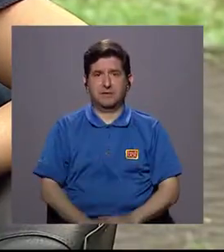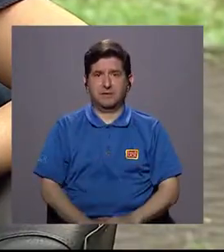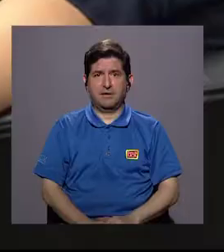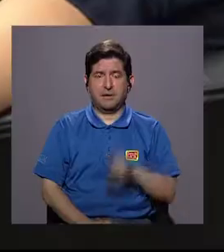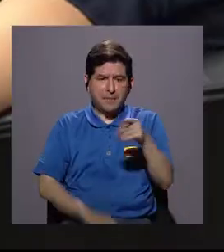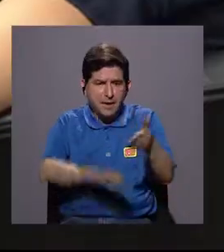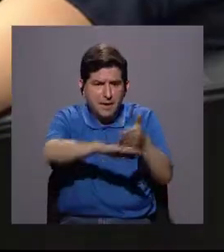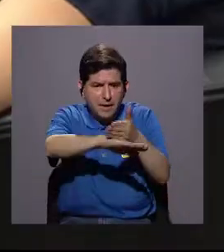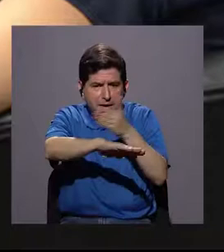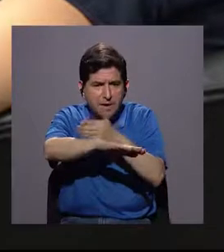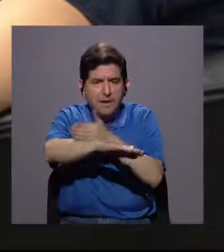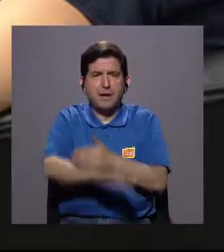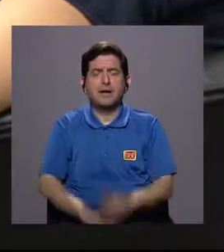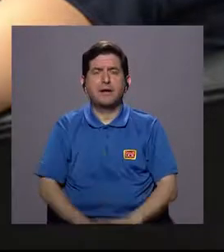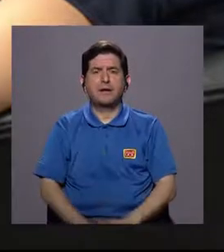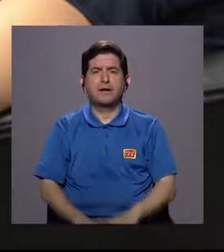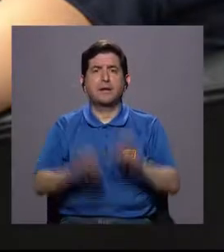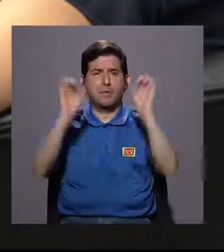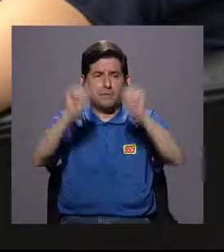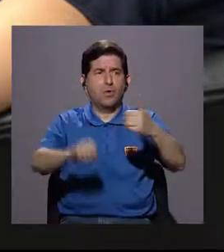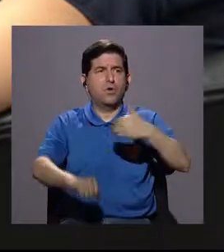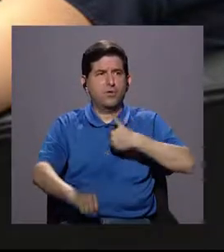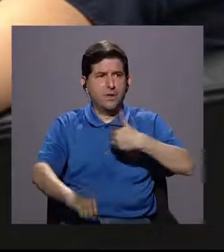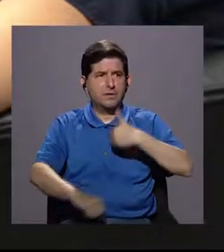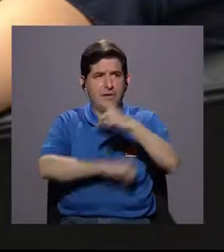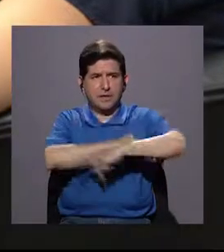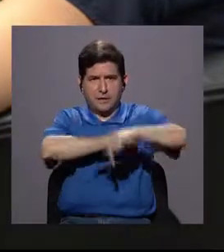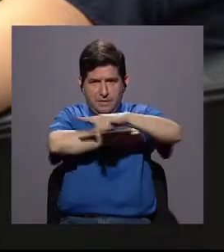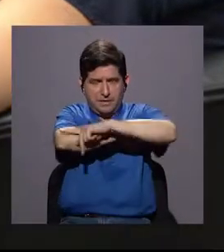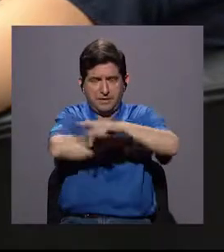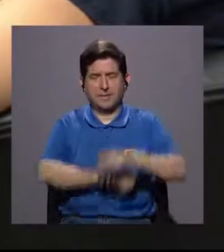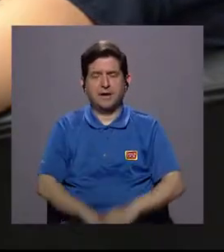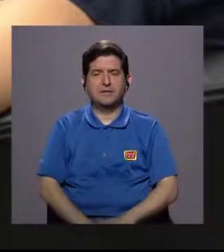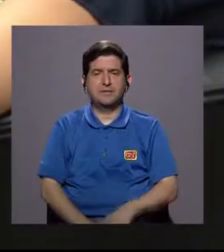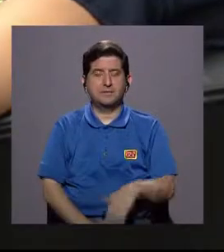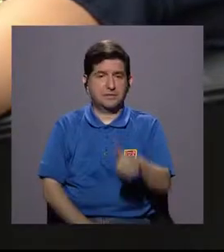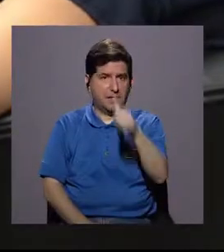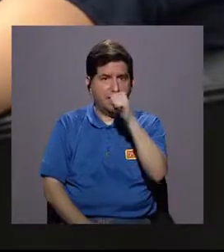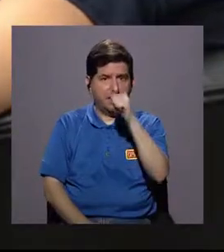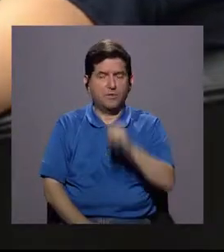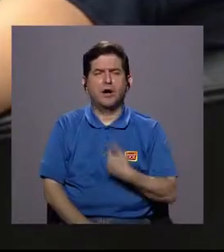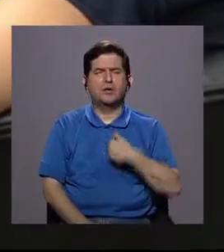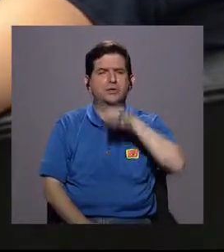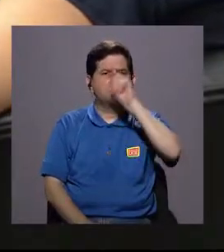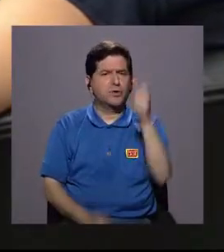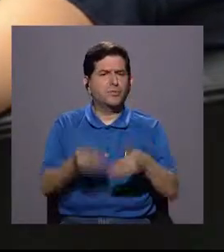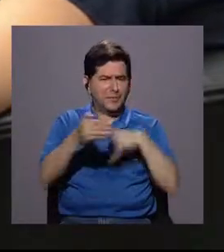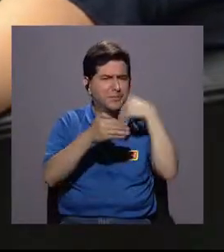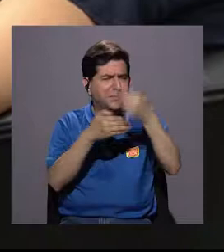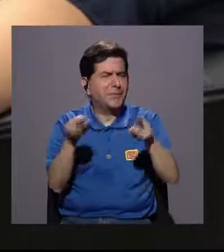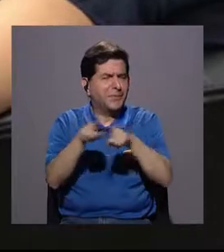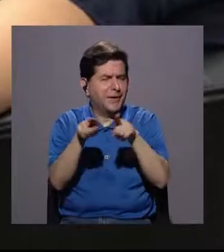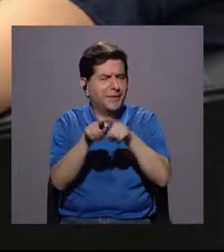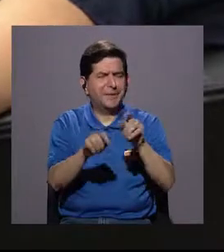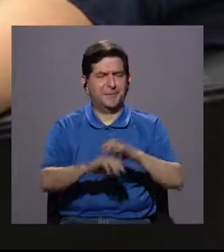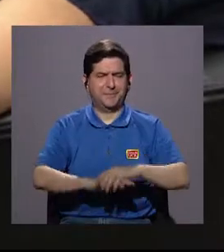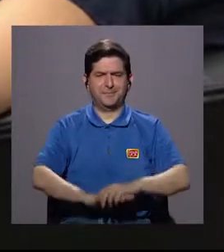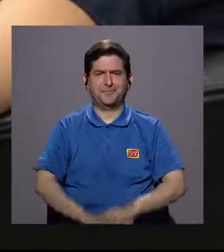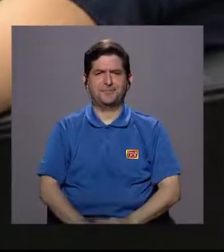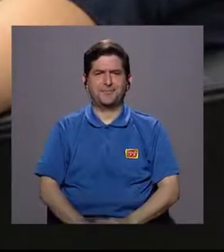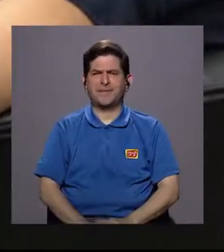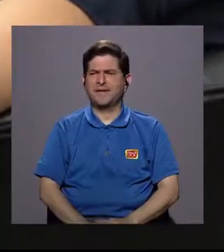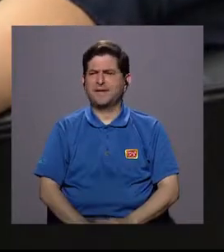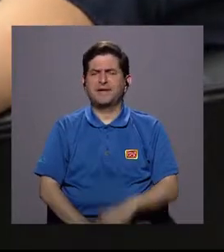mejorar la disponibilidad que tiene el país en cuanto al recurso. Eso te lo voy a preguntar más adelante, pero